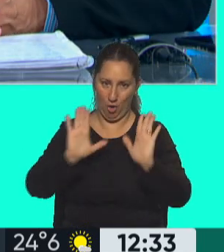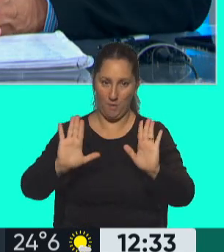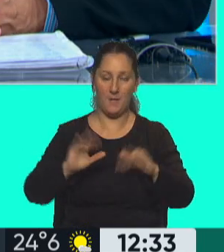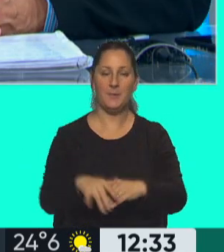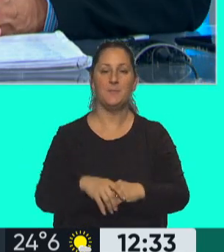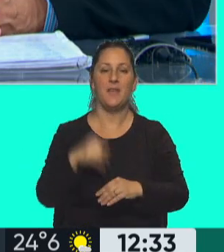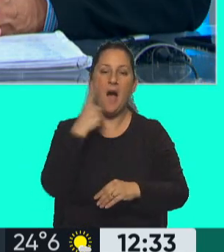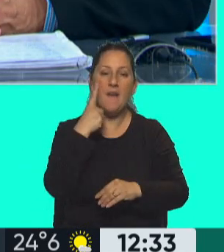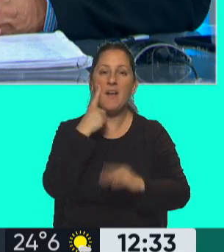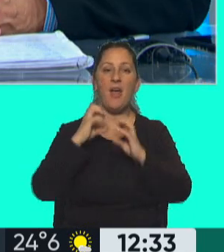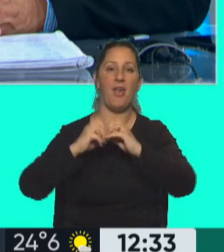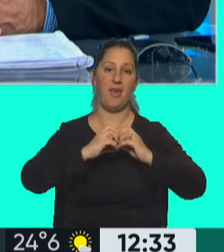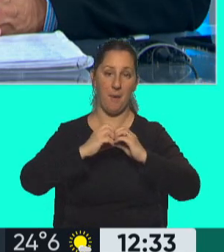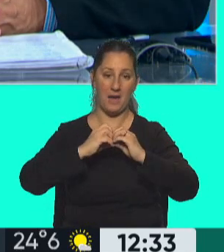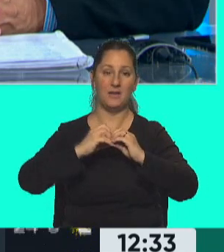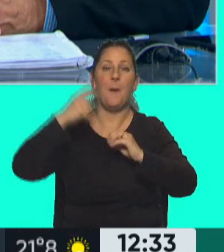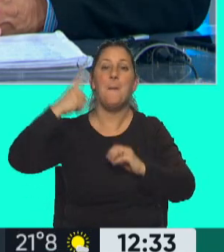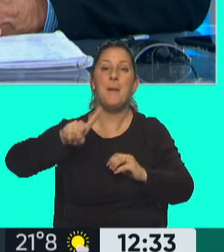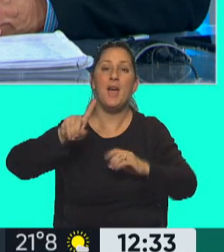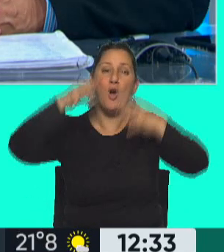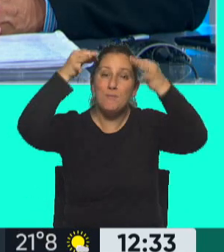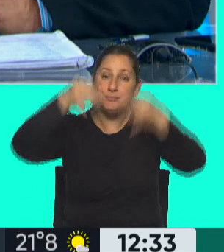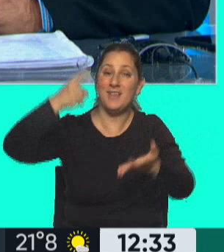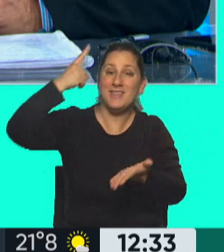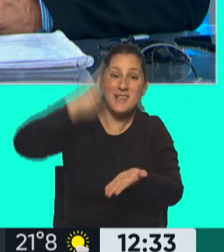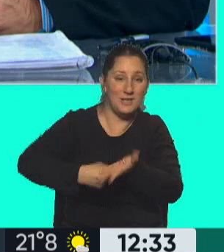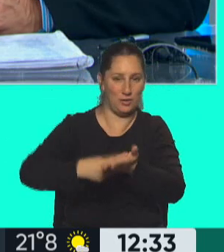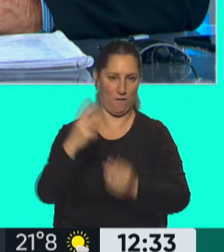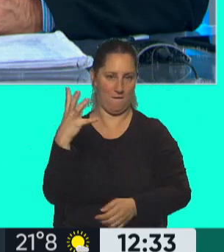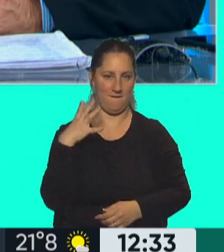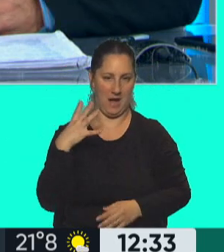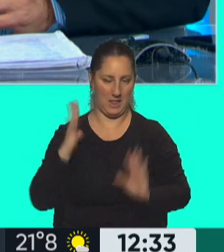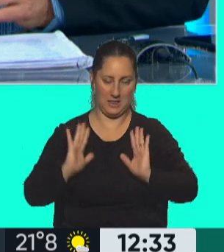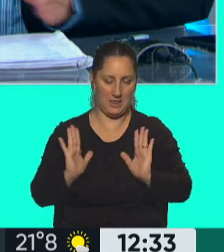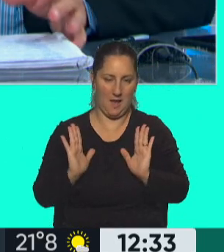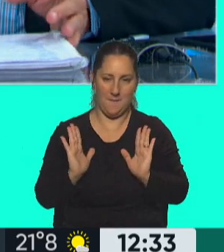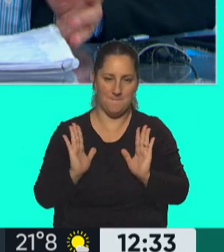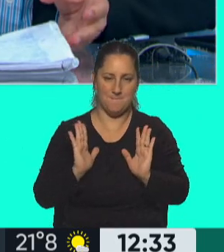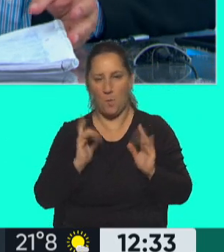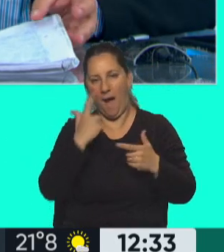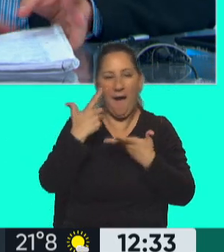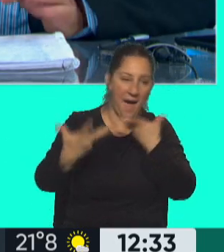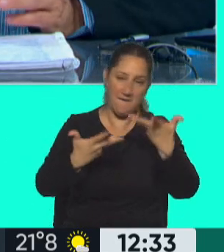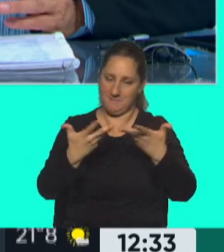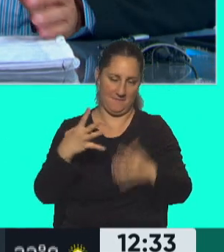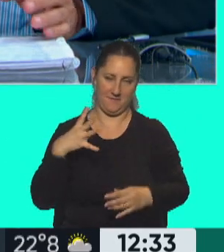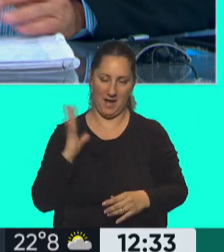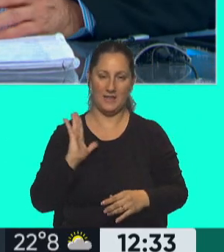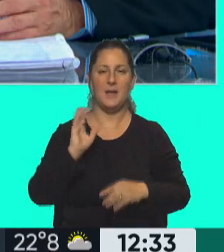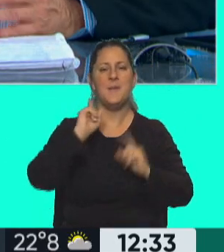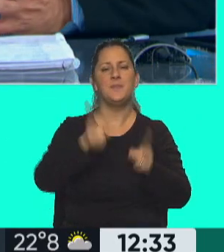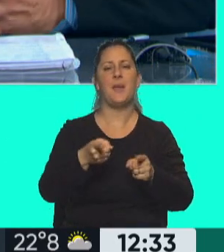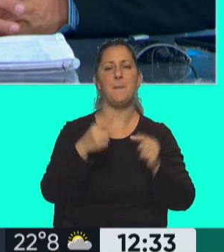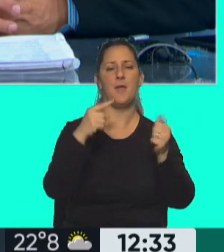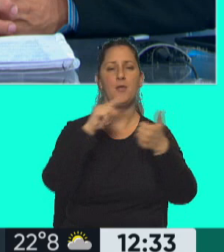el debate, pero todavía no hay una decisión tomada, ni mucho menos, no se está cerca de ese tema. También reclamó otros dos